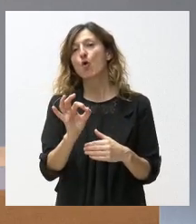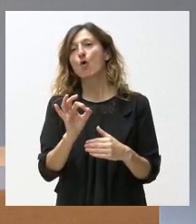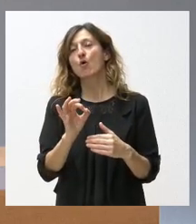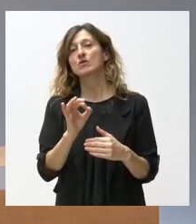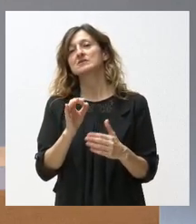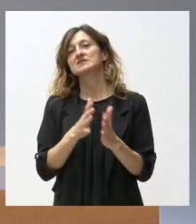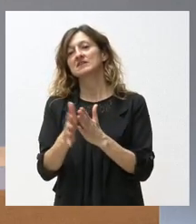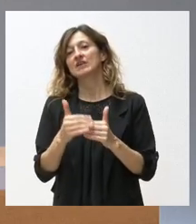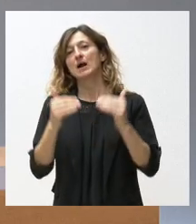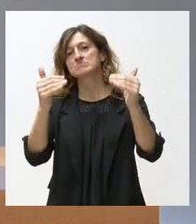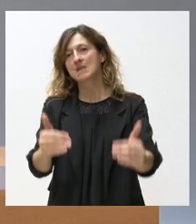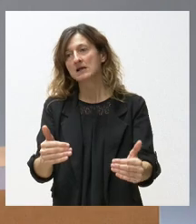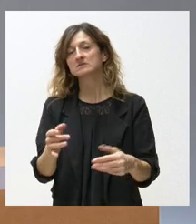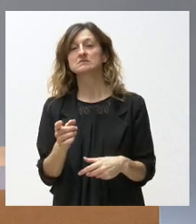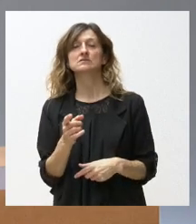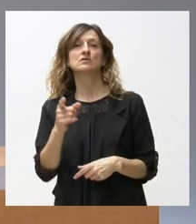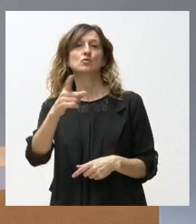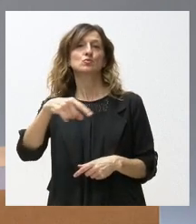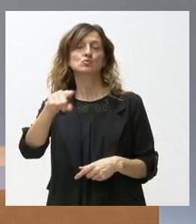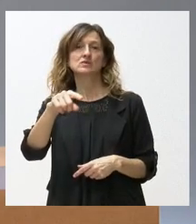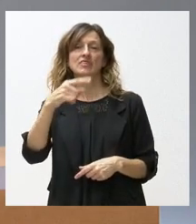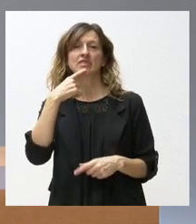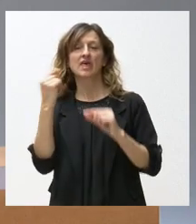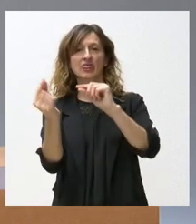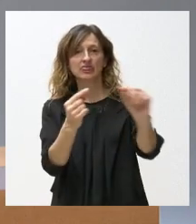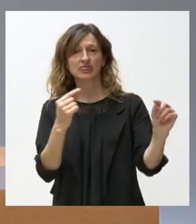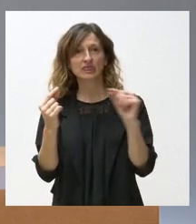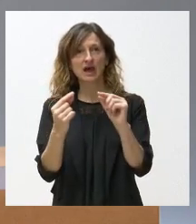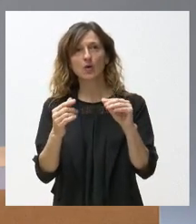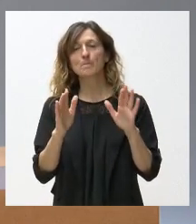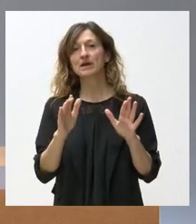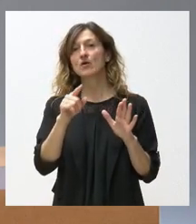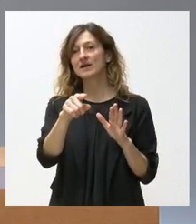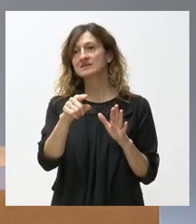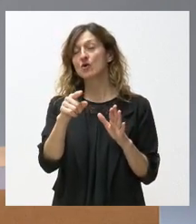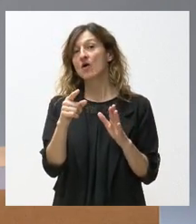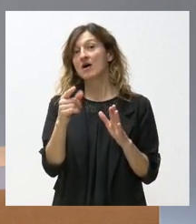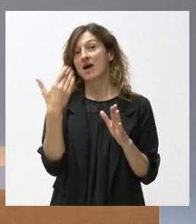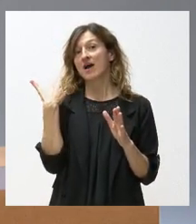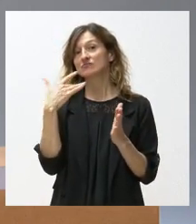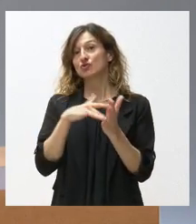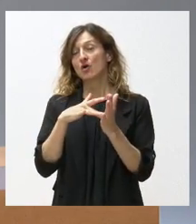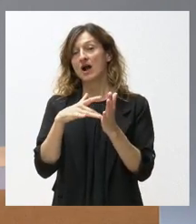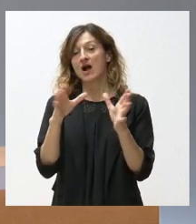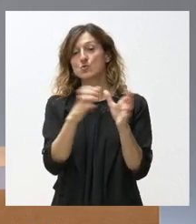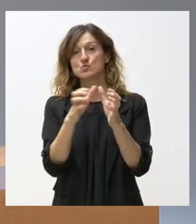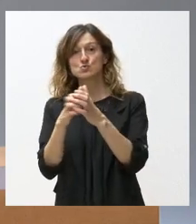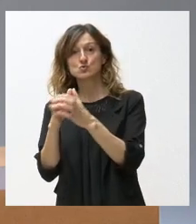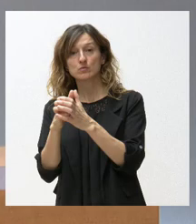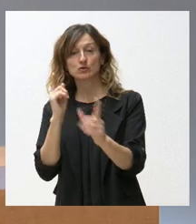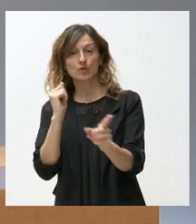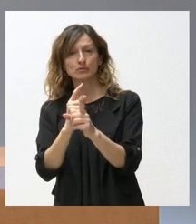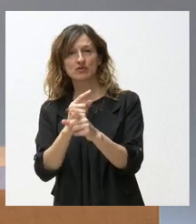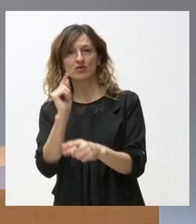parlamentaria. Y otra cuestión, usted zalaba el diálogo, pero precisamente fue esa la falta de... Todos los grupos de la oposición